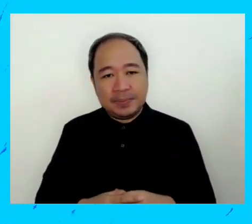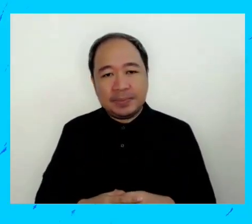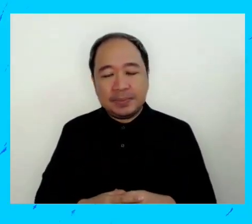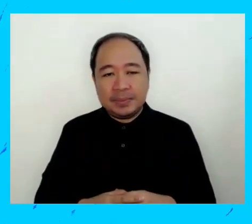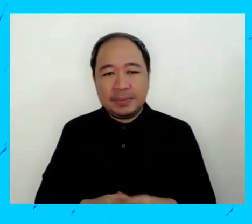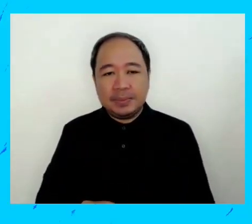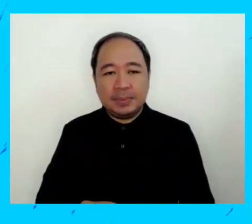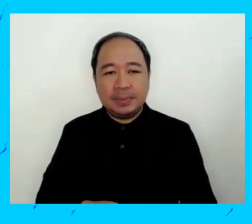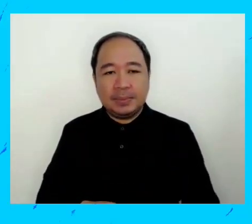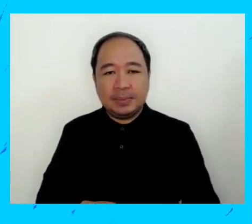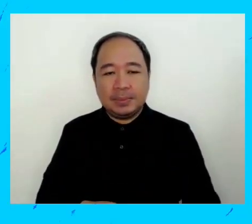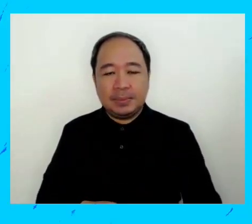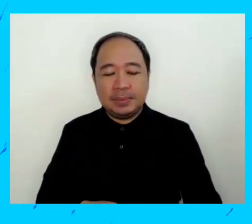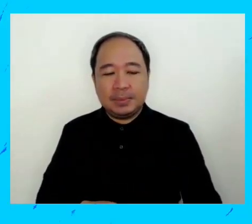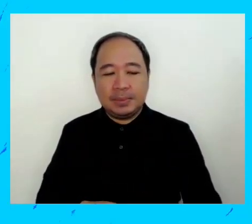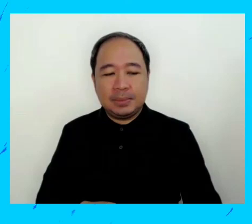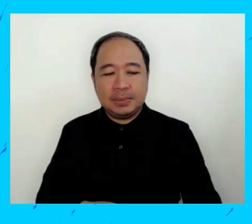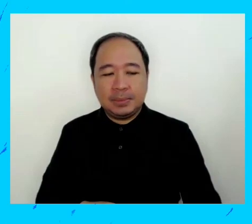Muchas gracias.